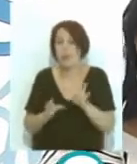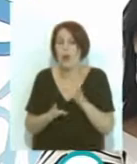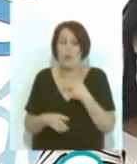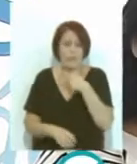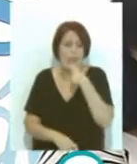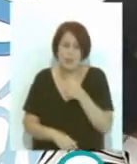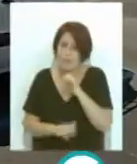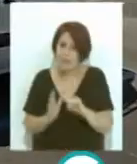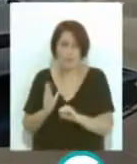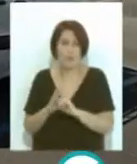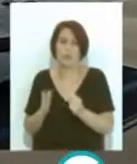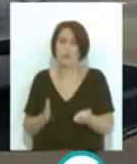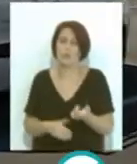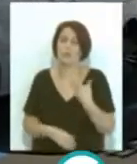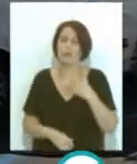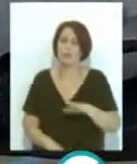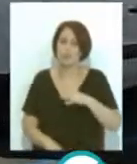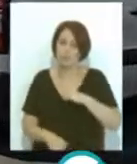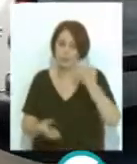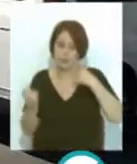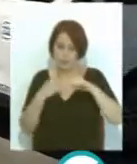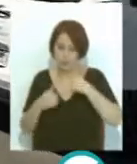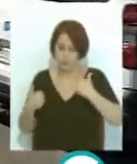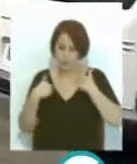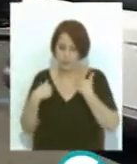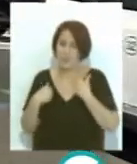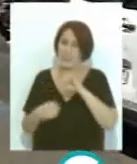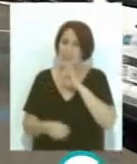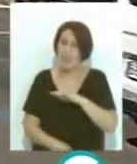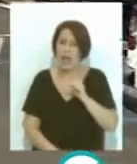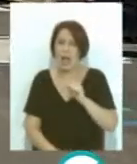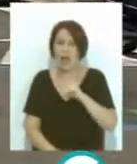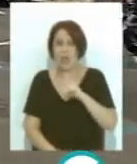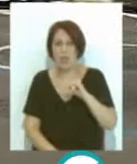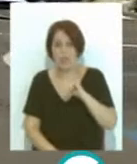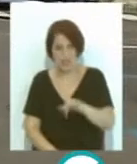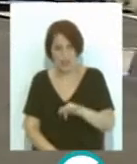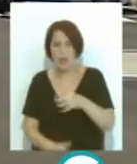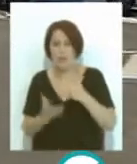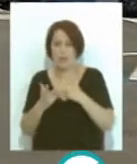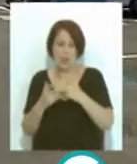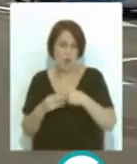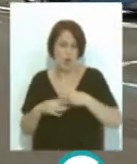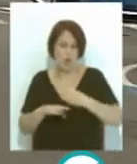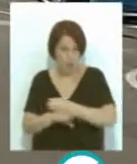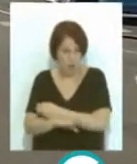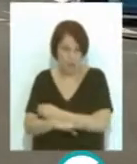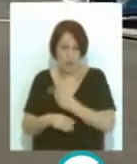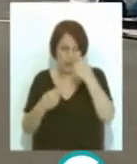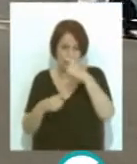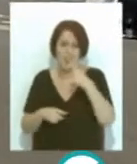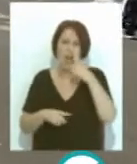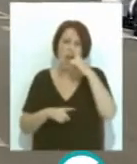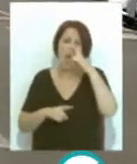las facilidades Se trata de una intervención que era responsabilidad inicial de ADIF el administrador de infraestructuras ferroviarias tras años